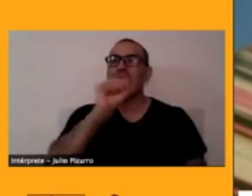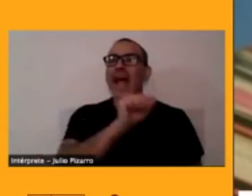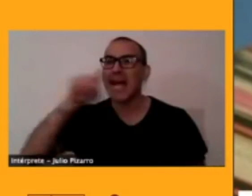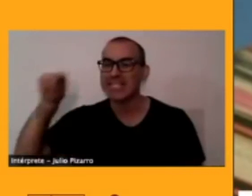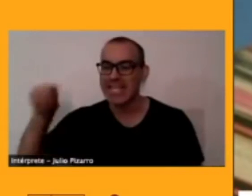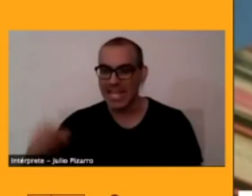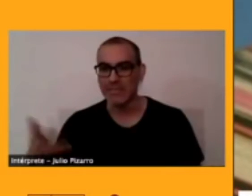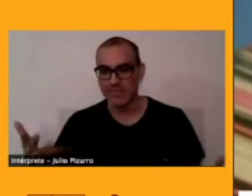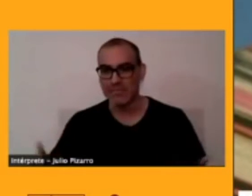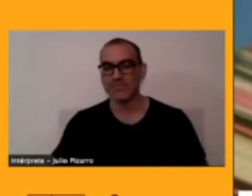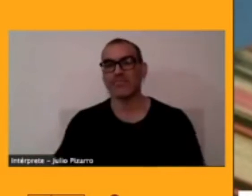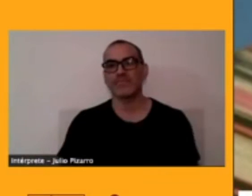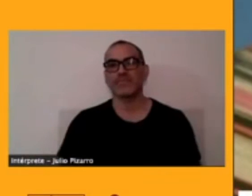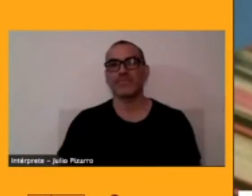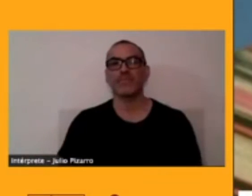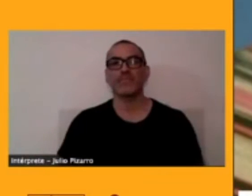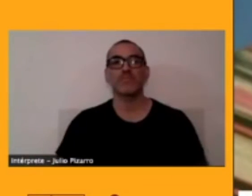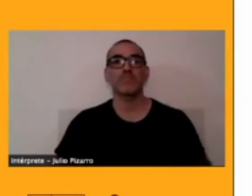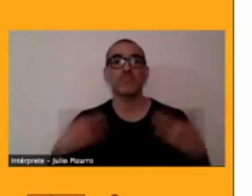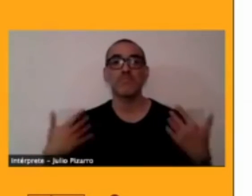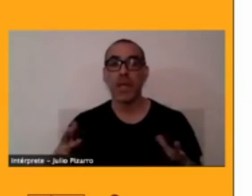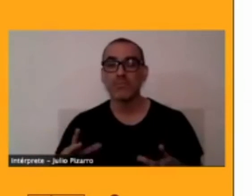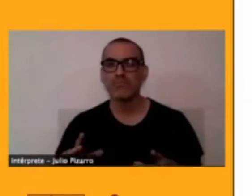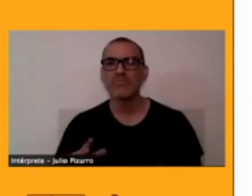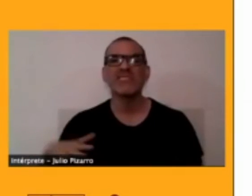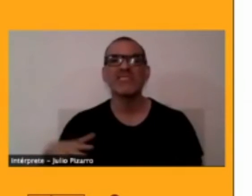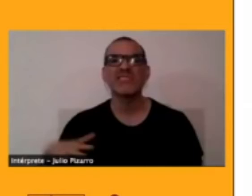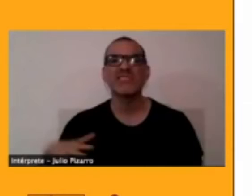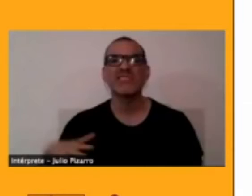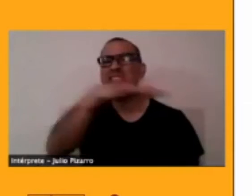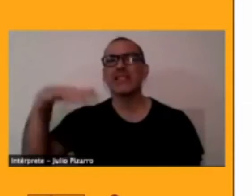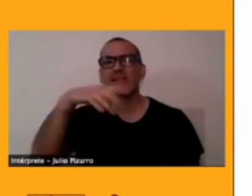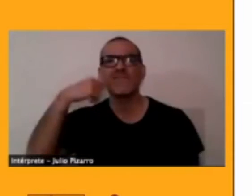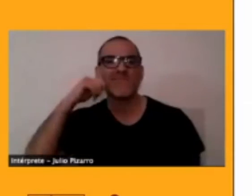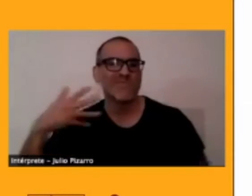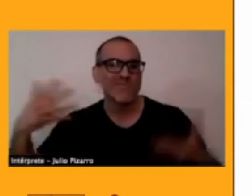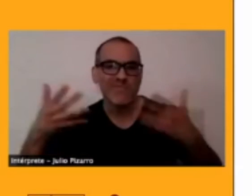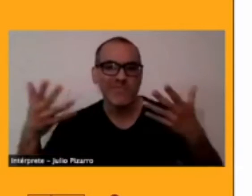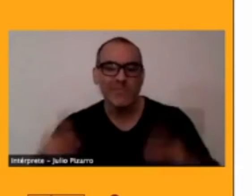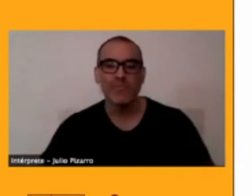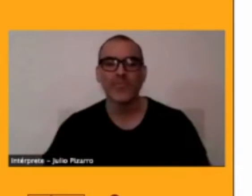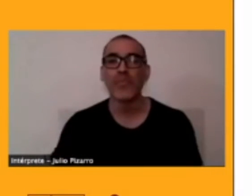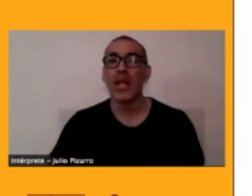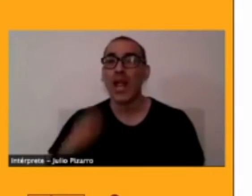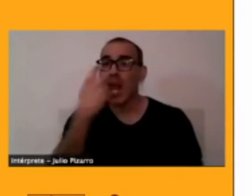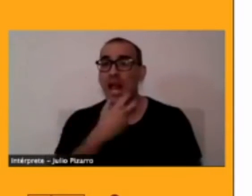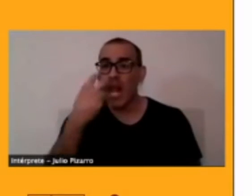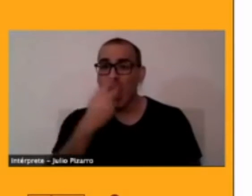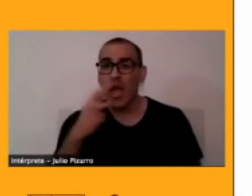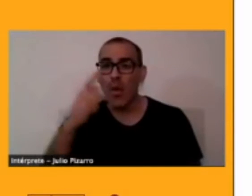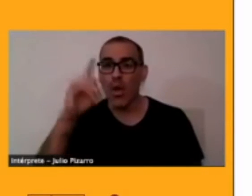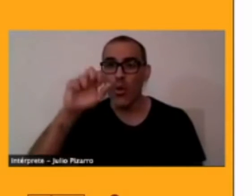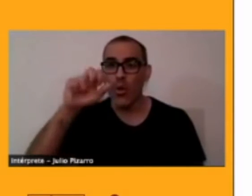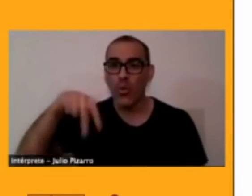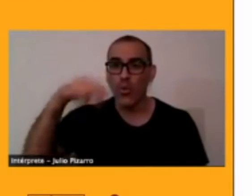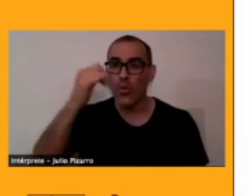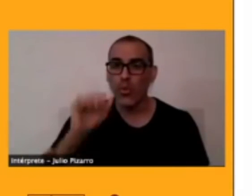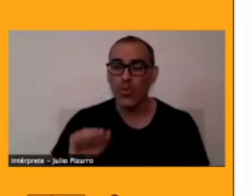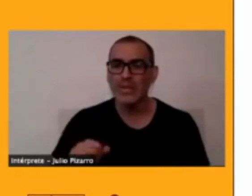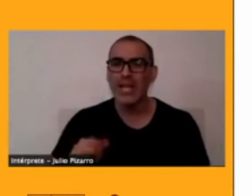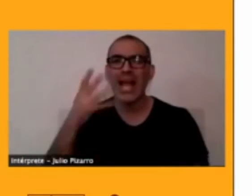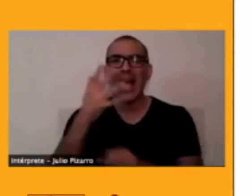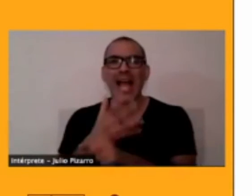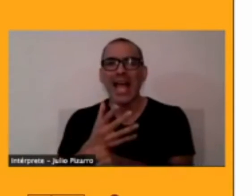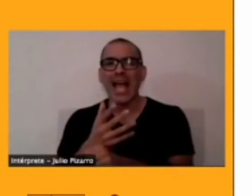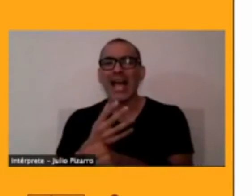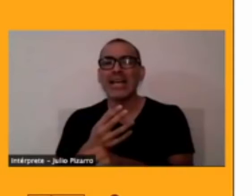Y ahora continúo para contextualizar. La lengua cunsa se reconoce, de acuerdo a Reyes Aimani 2015